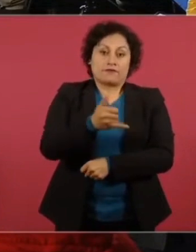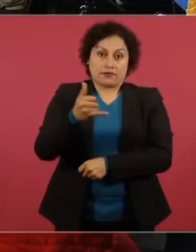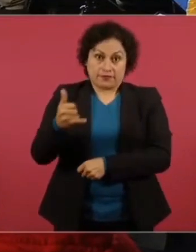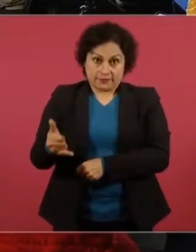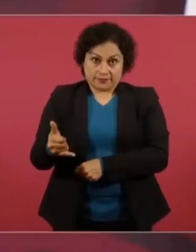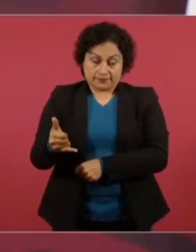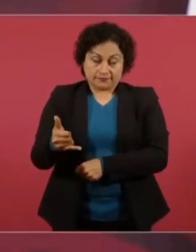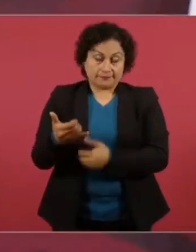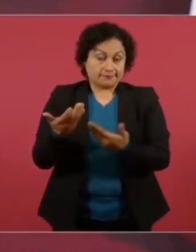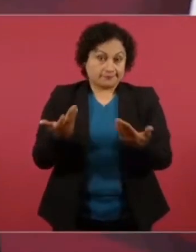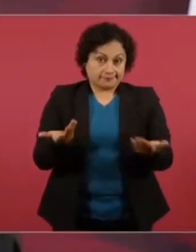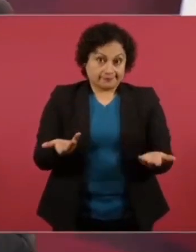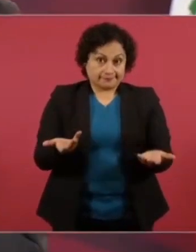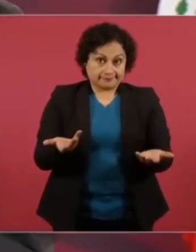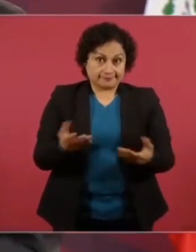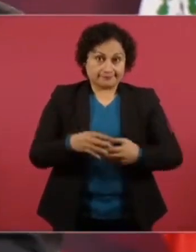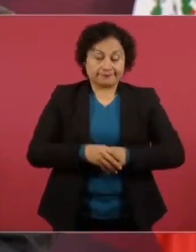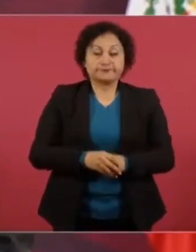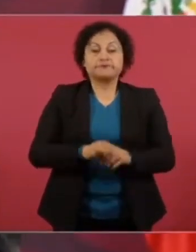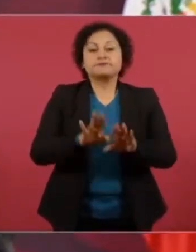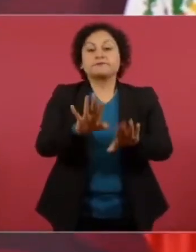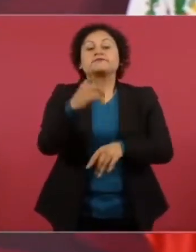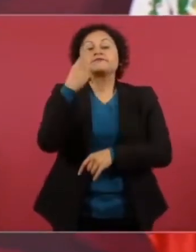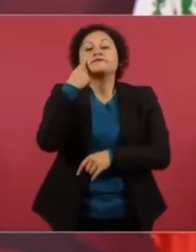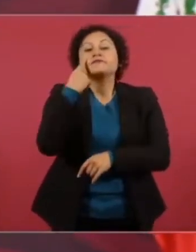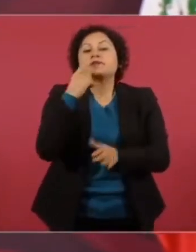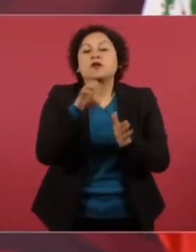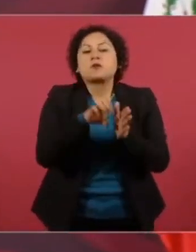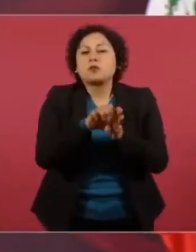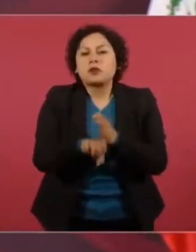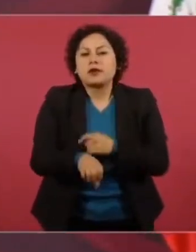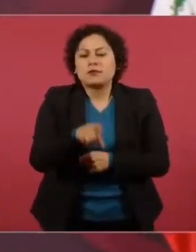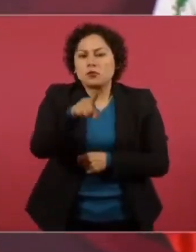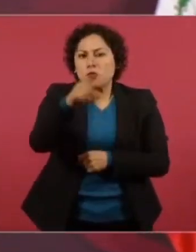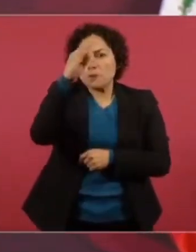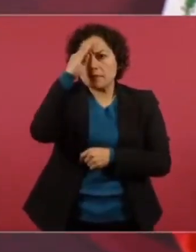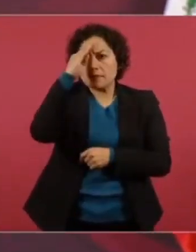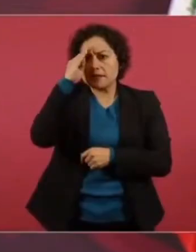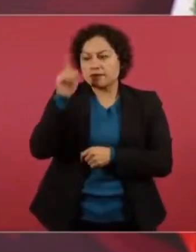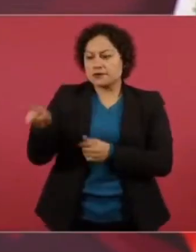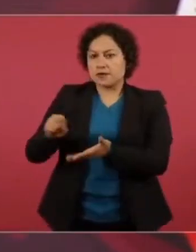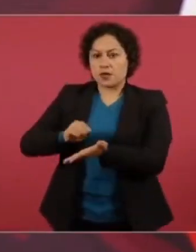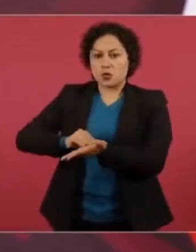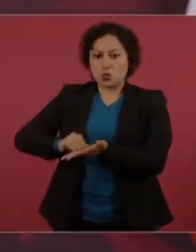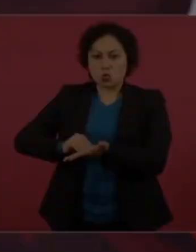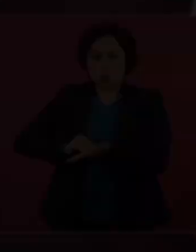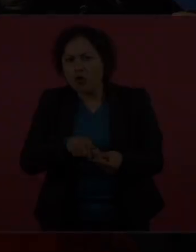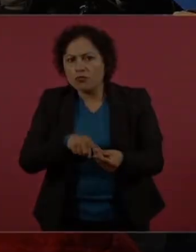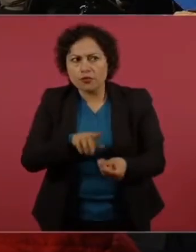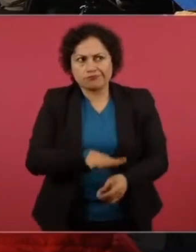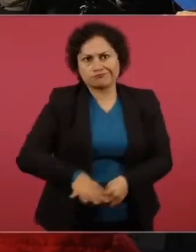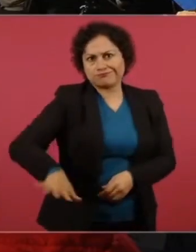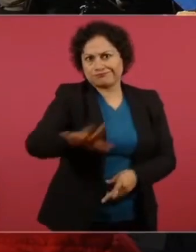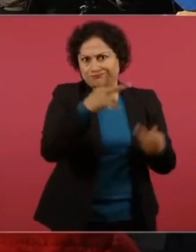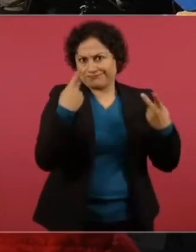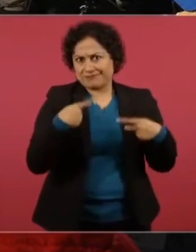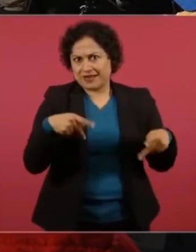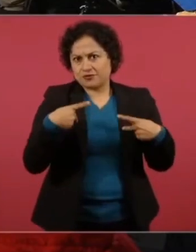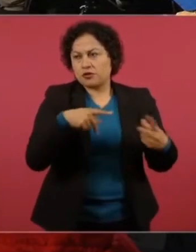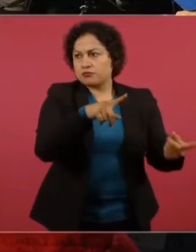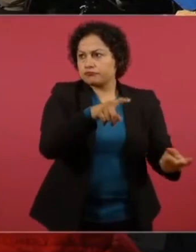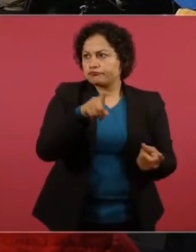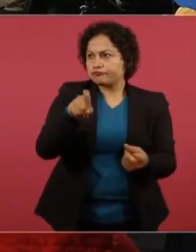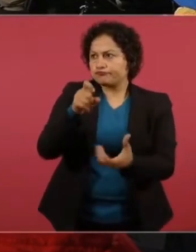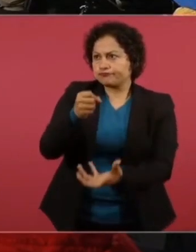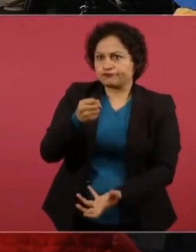Entonces, no es que se vaya a cancelar la deuda, eso no lo podemos hacer. Dar facilidades